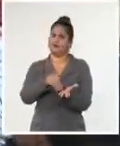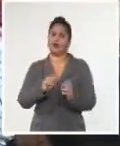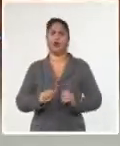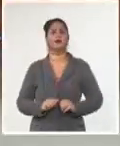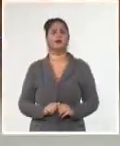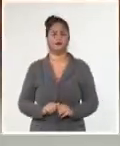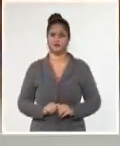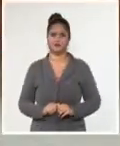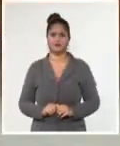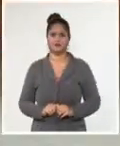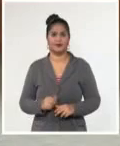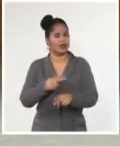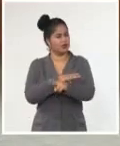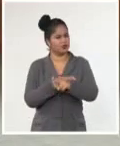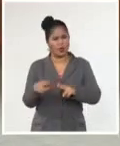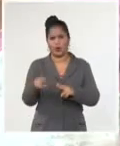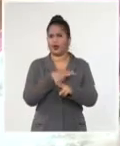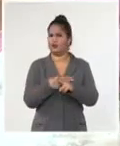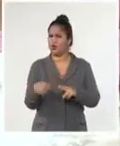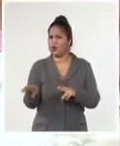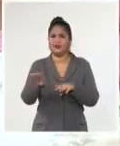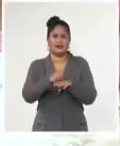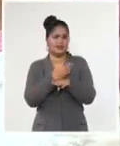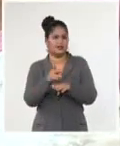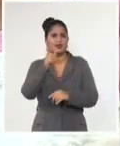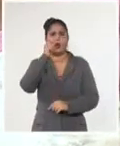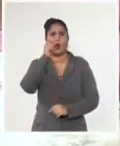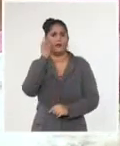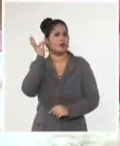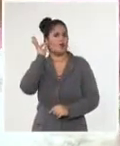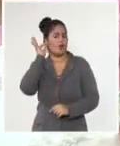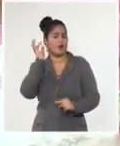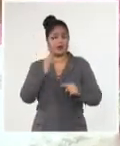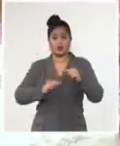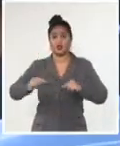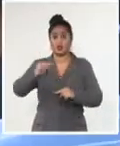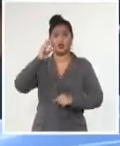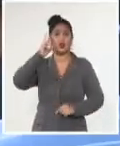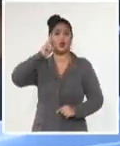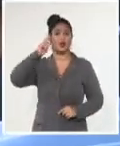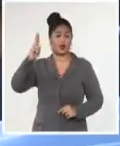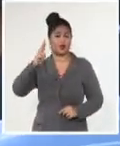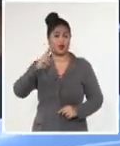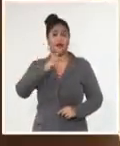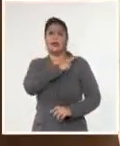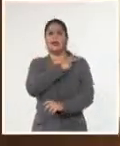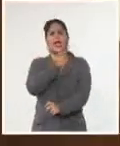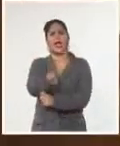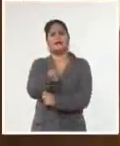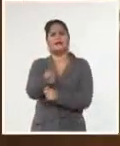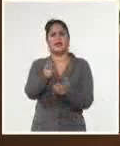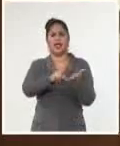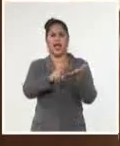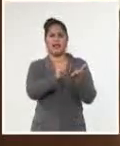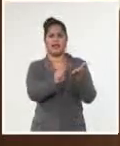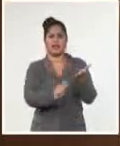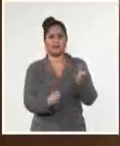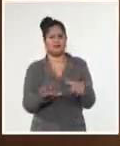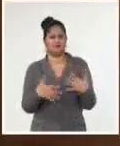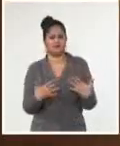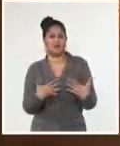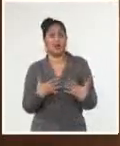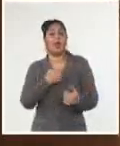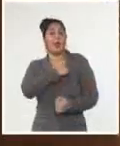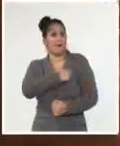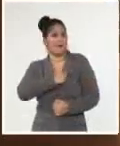fin de anécdotas, experiencias diversas, pero sobre todo recordar que más que enseñar a leer y escribir, estos maestros